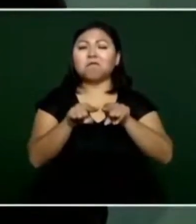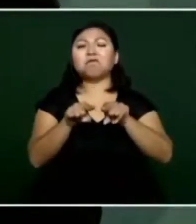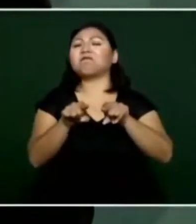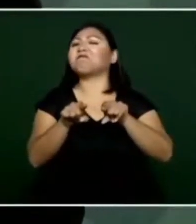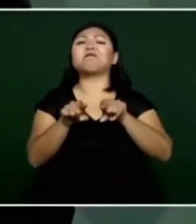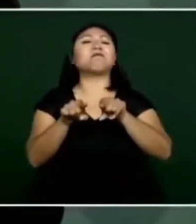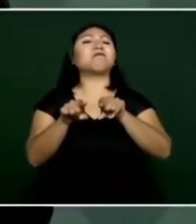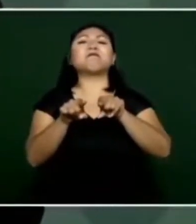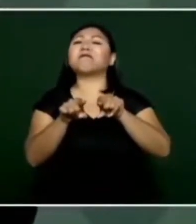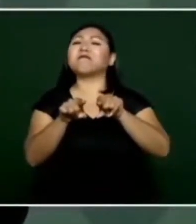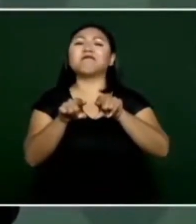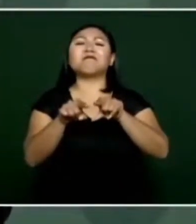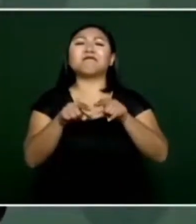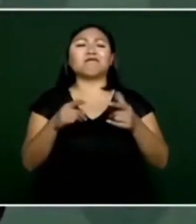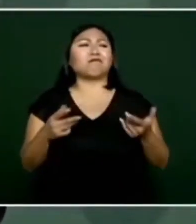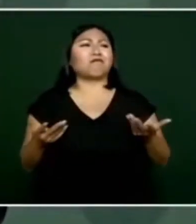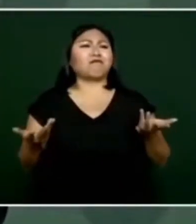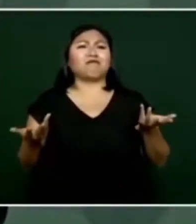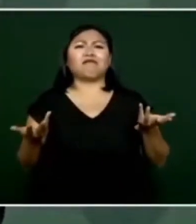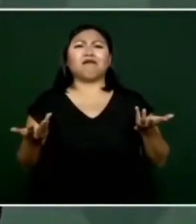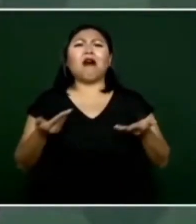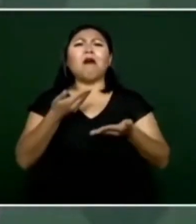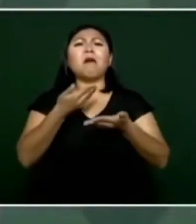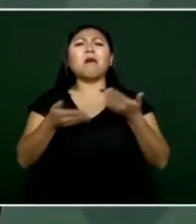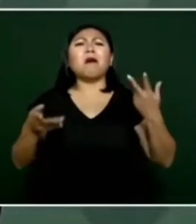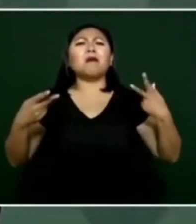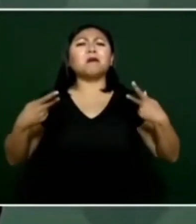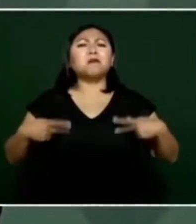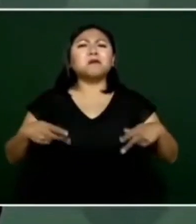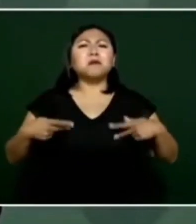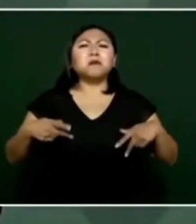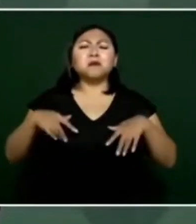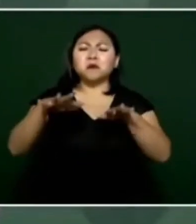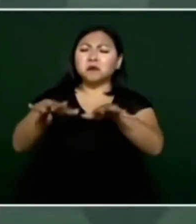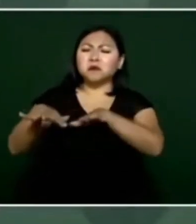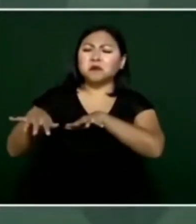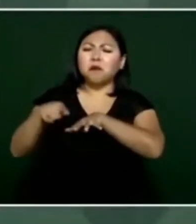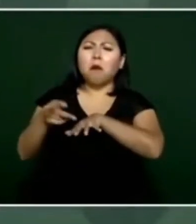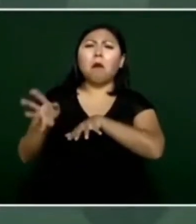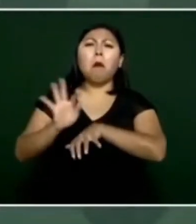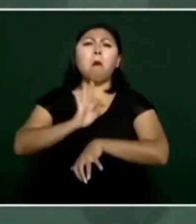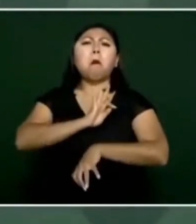cada ciudadano es un medio de comunicación